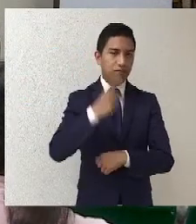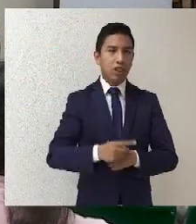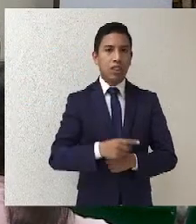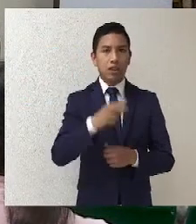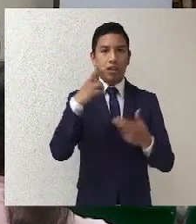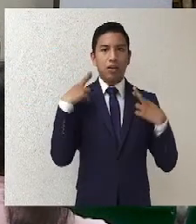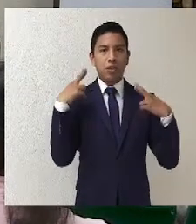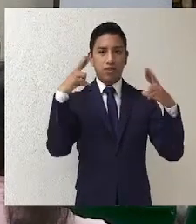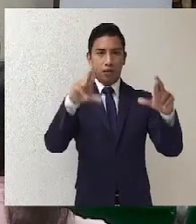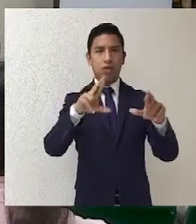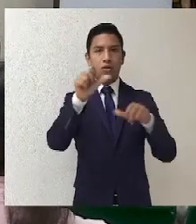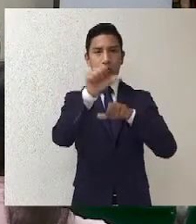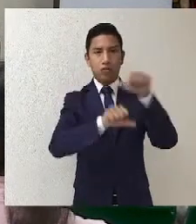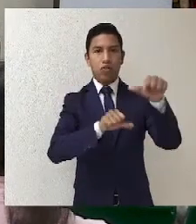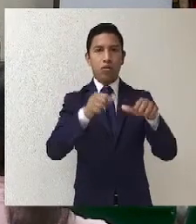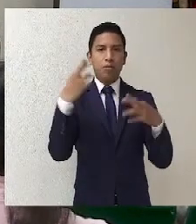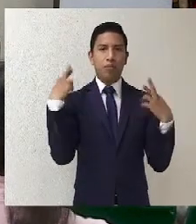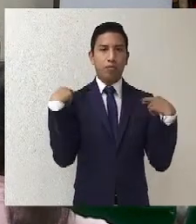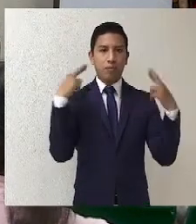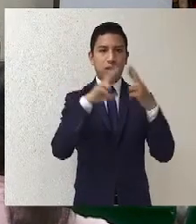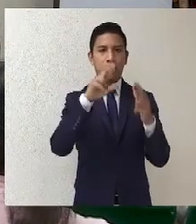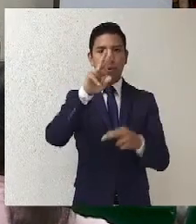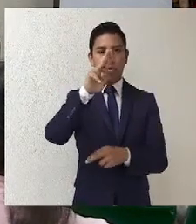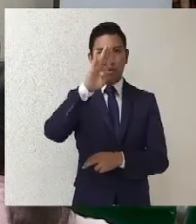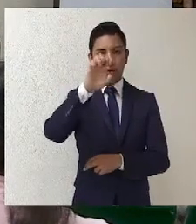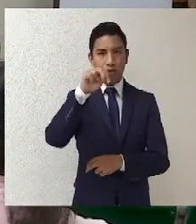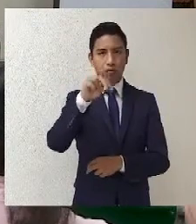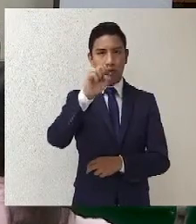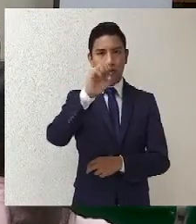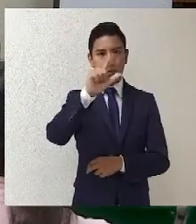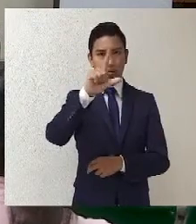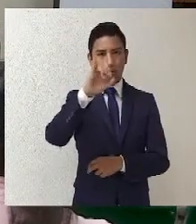representación del señor rector, maestro Rubén Solís Ríos.